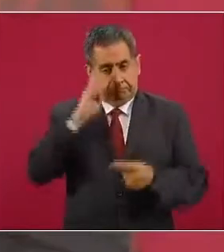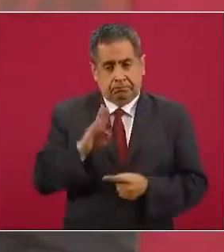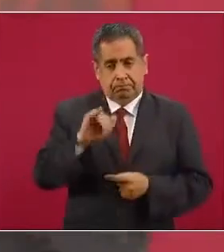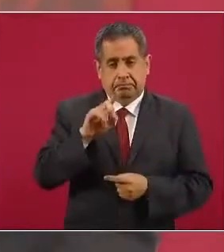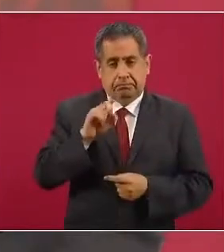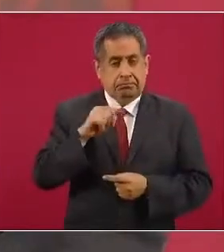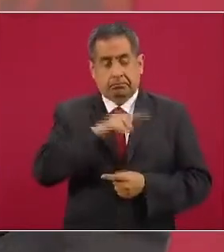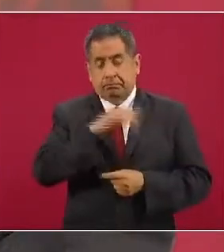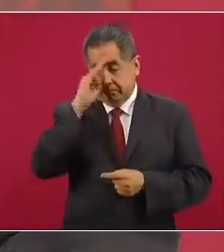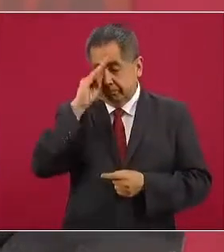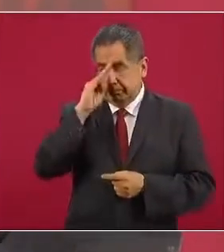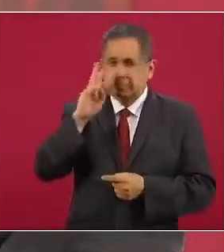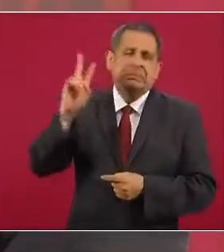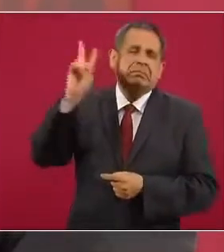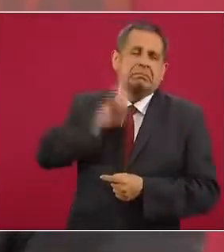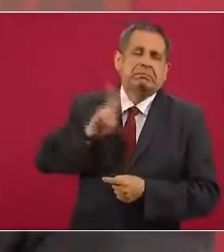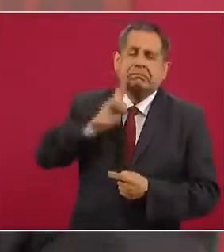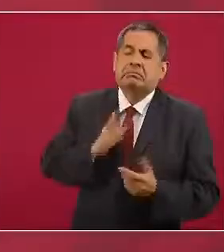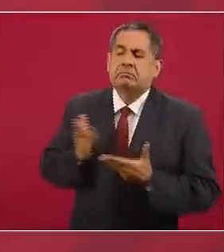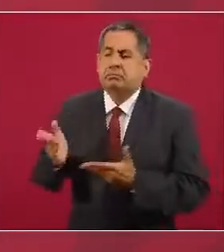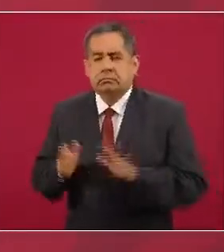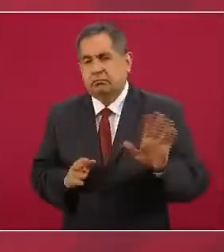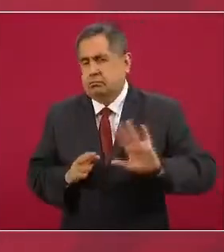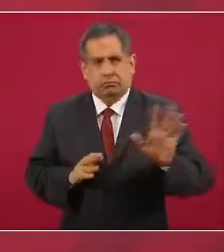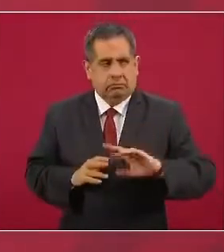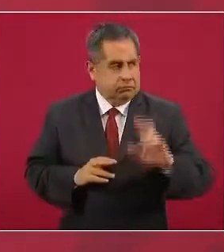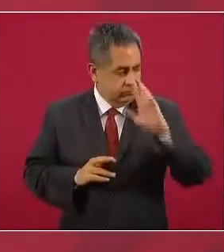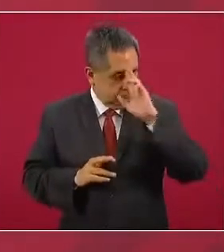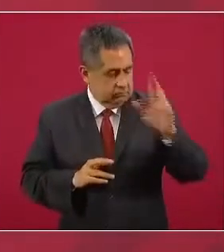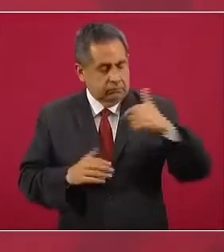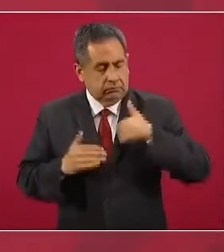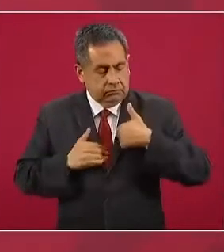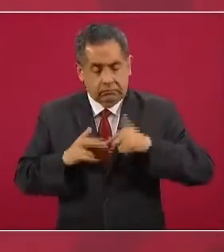planteármelo. Ni siquiera se van a atrever.